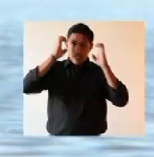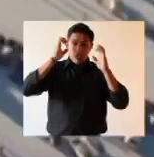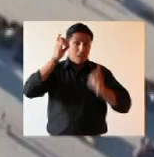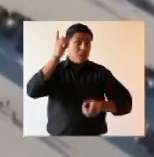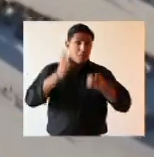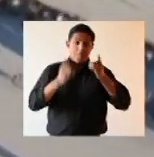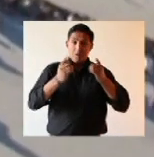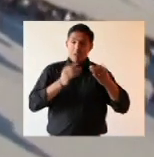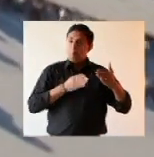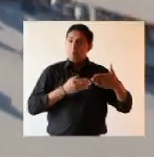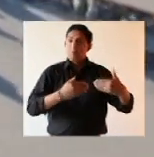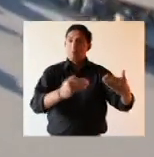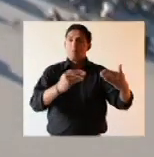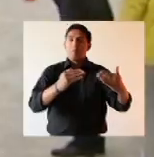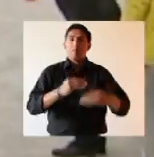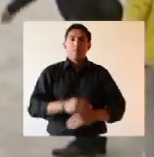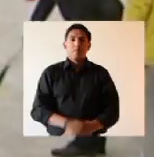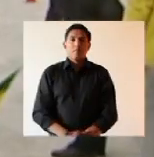precedentes.